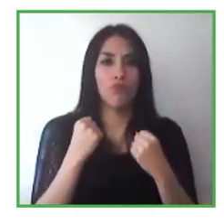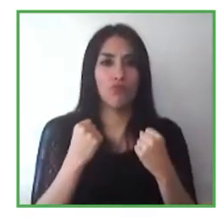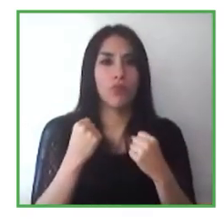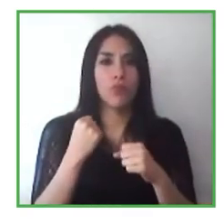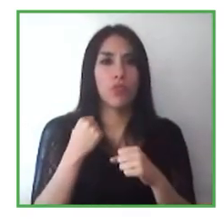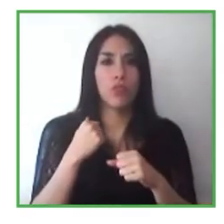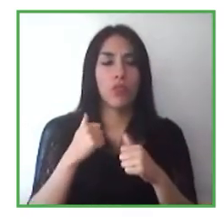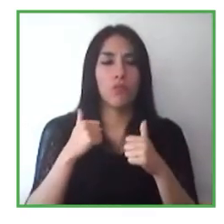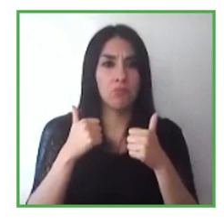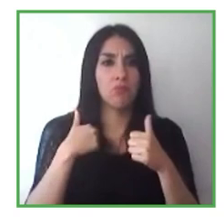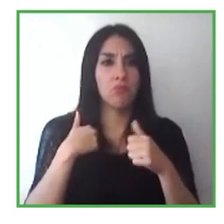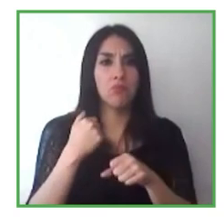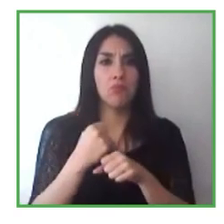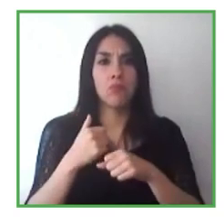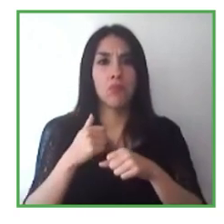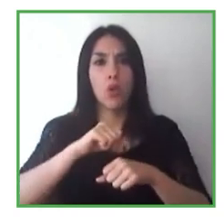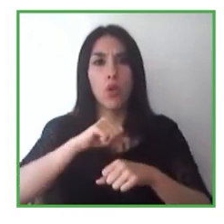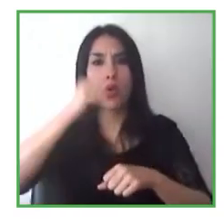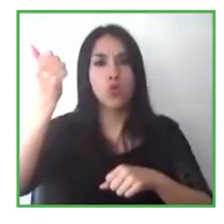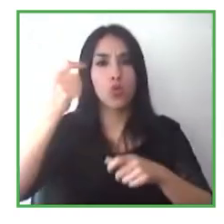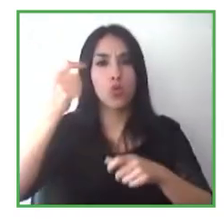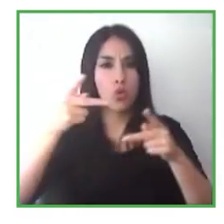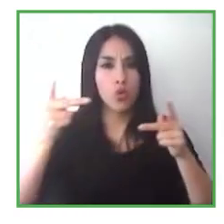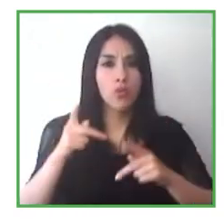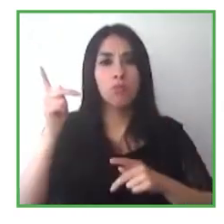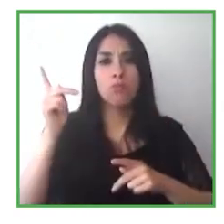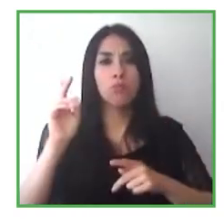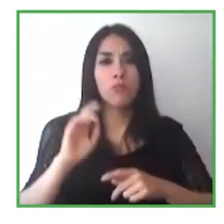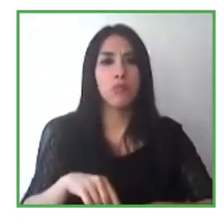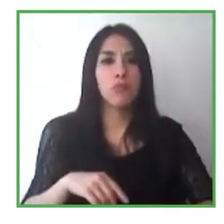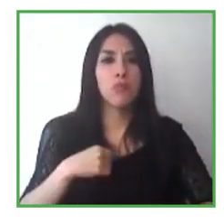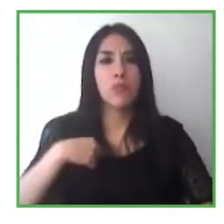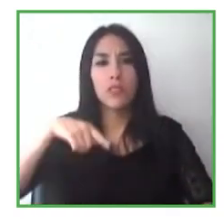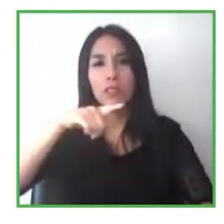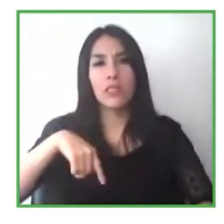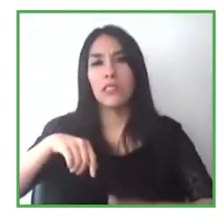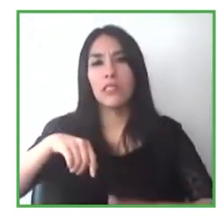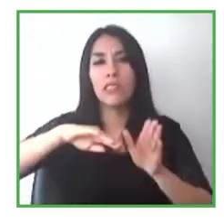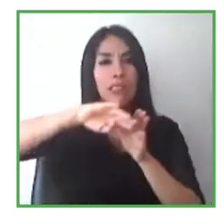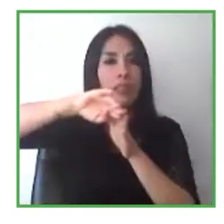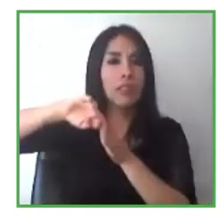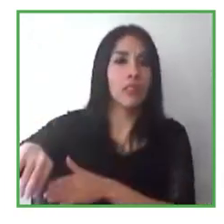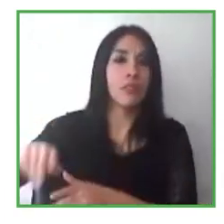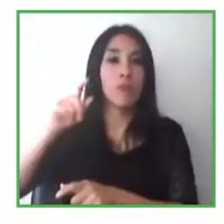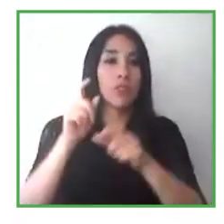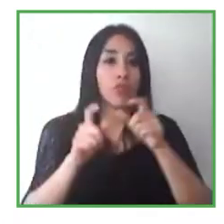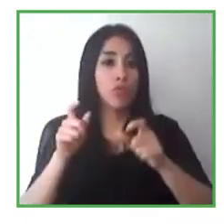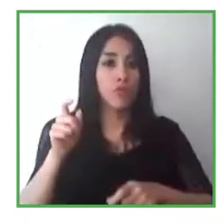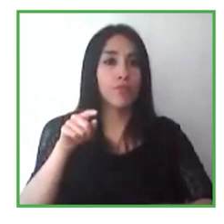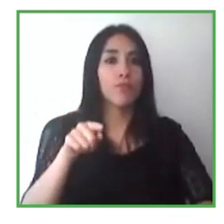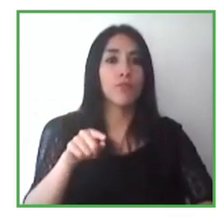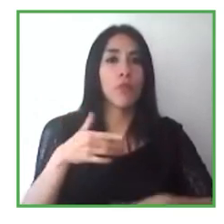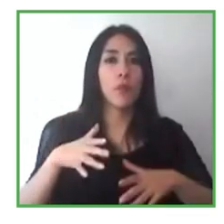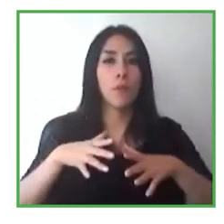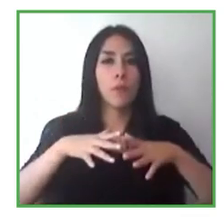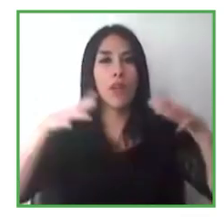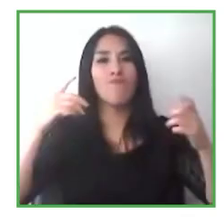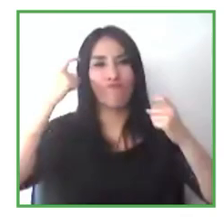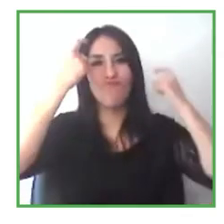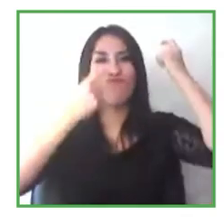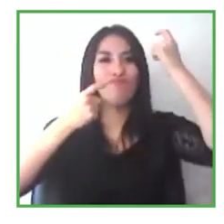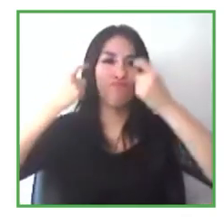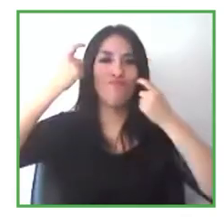nosotros una vez más vamos a excluir a personas y esto es una gran preocupación de mi parte. Es un gran